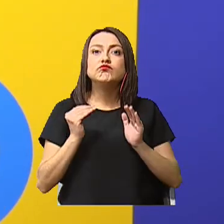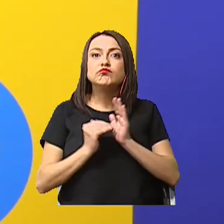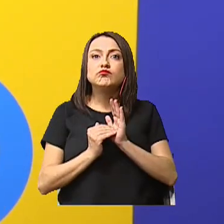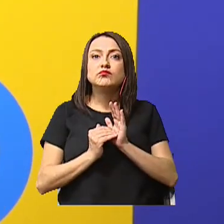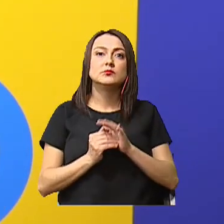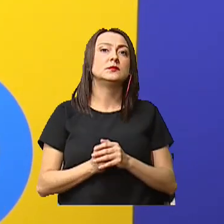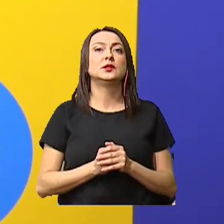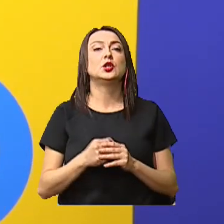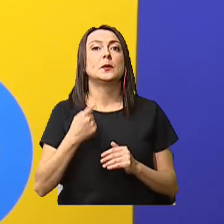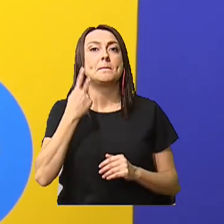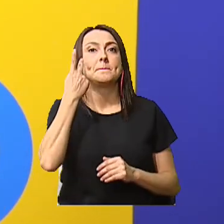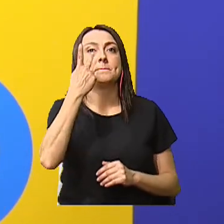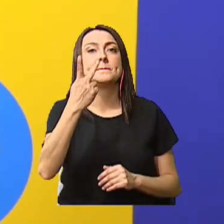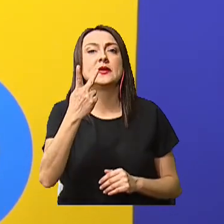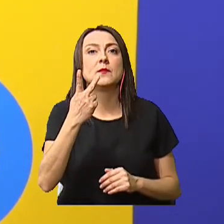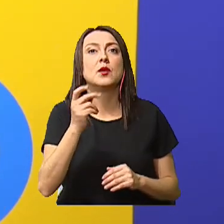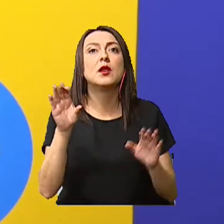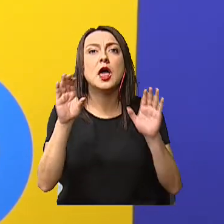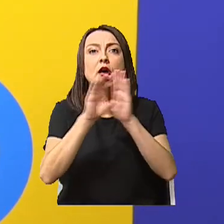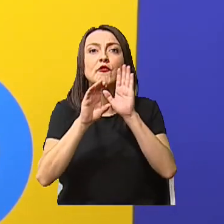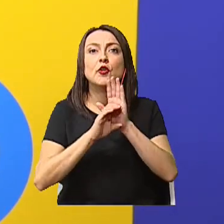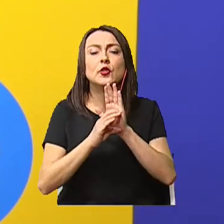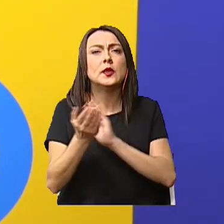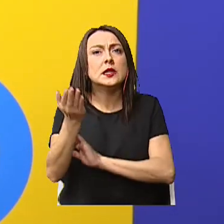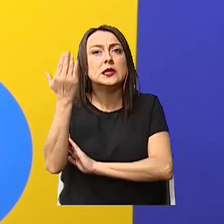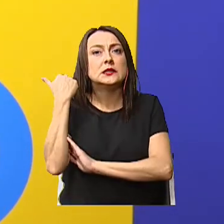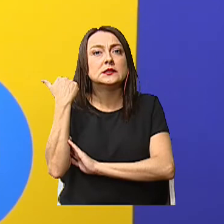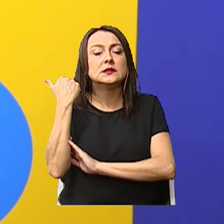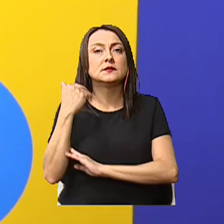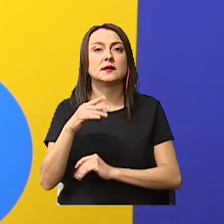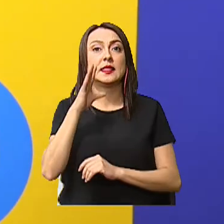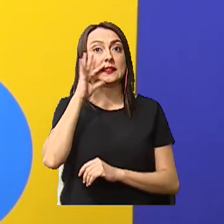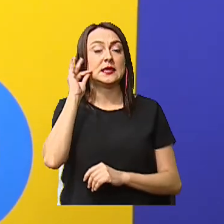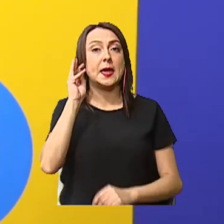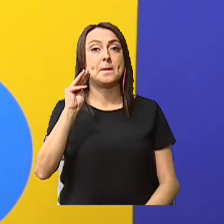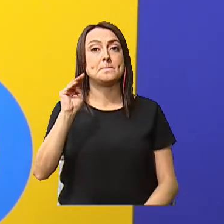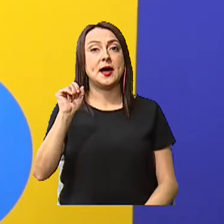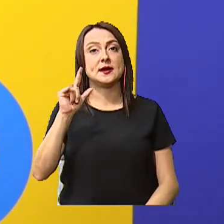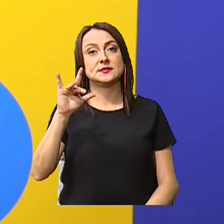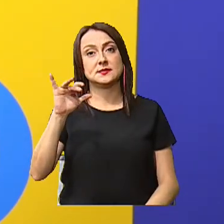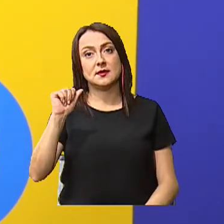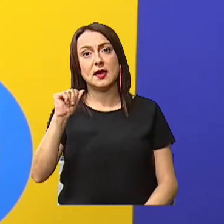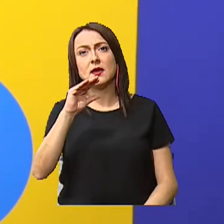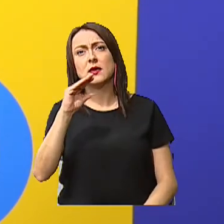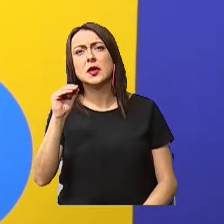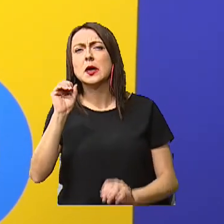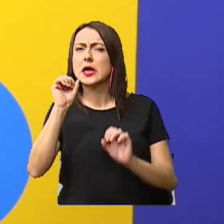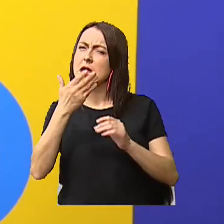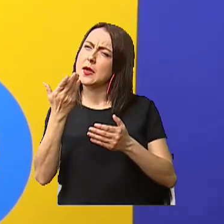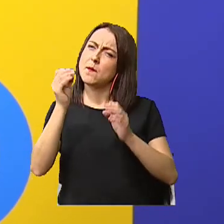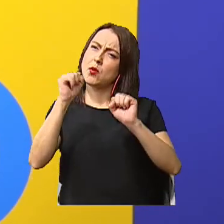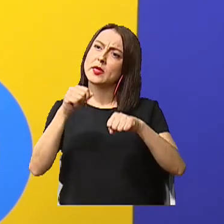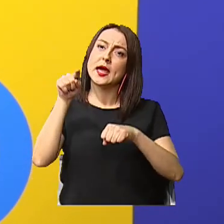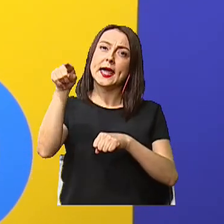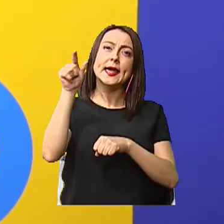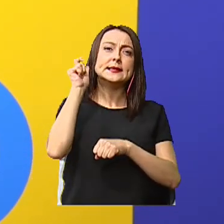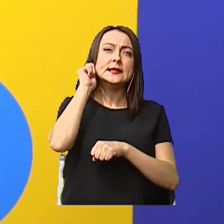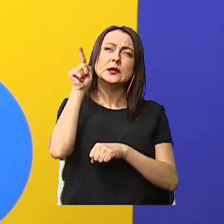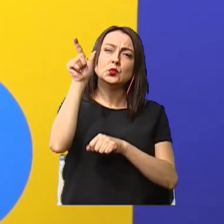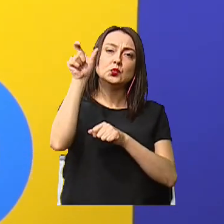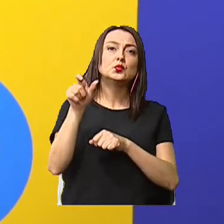Lo que vimos En la foto Anterior De la tía Marcia ¿Y qué podía Ella utilizar?